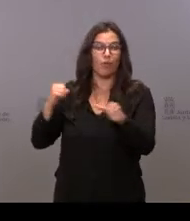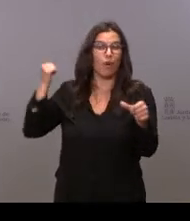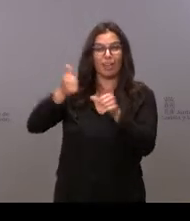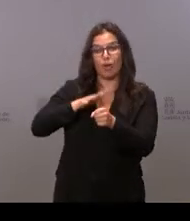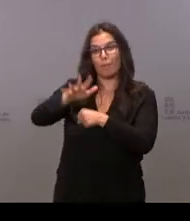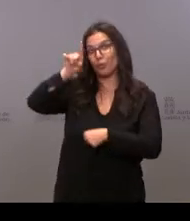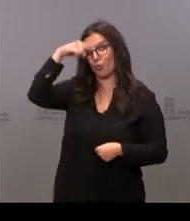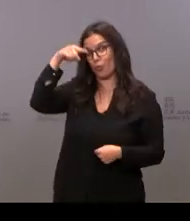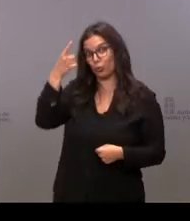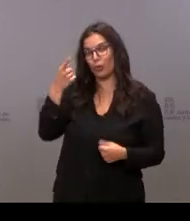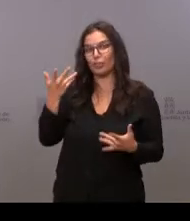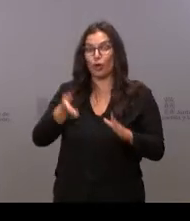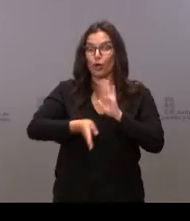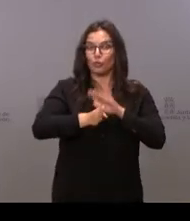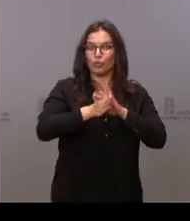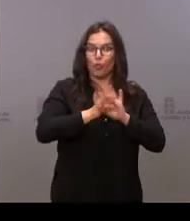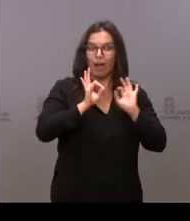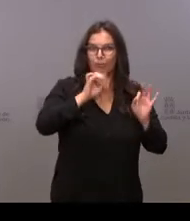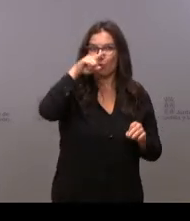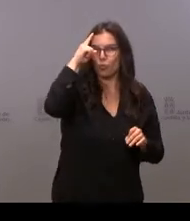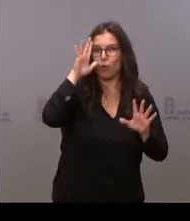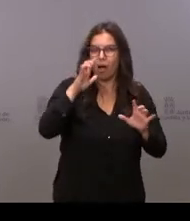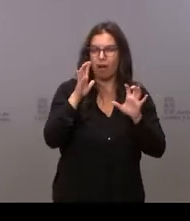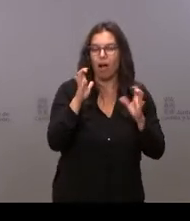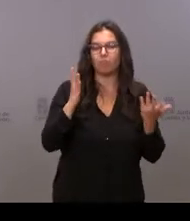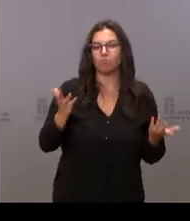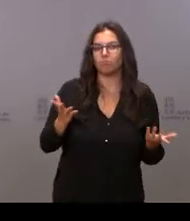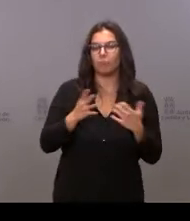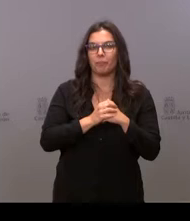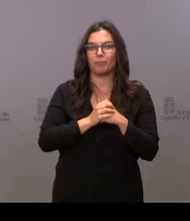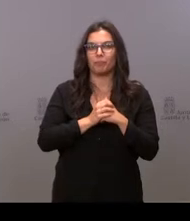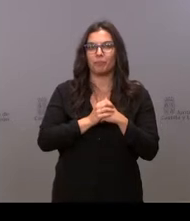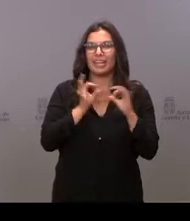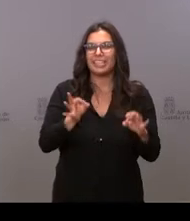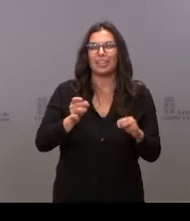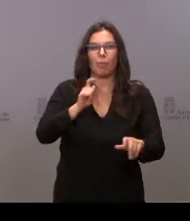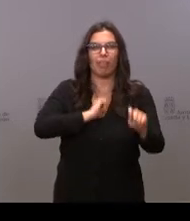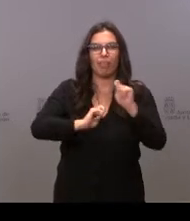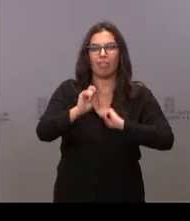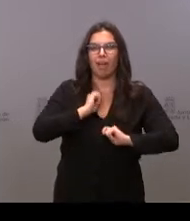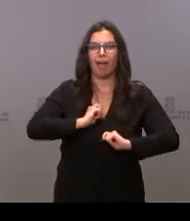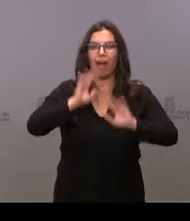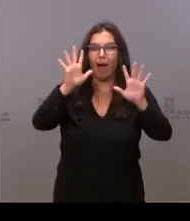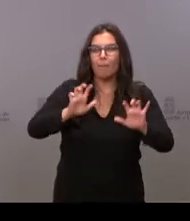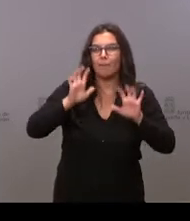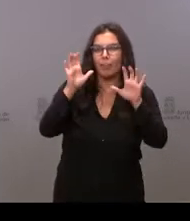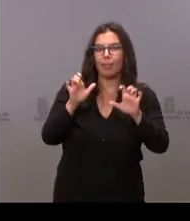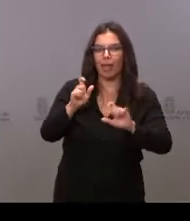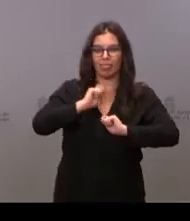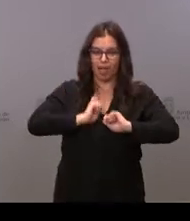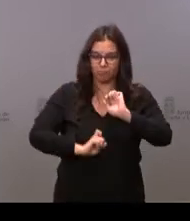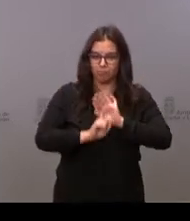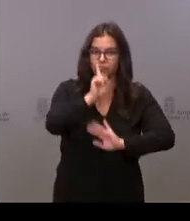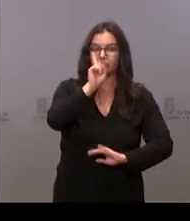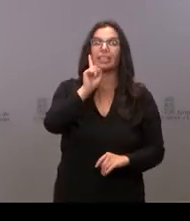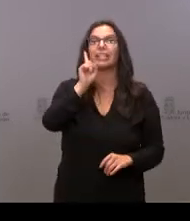y entonces el continuar con ello siempre te hace aprender, te hace crecer. Y sí que es